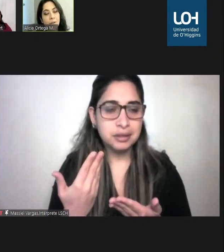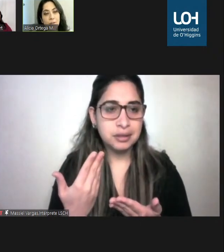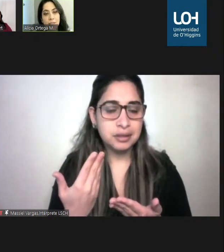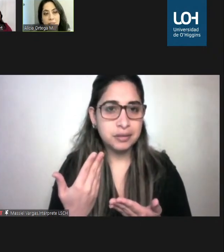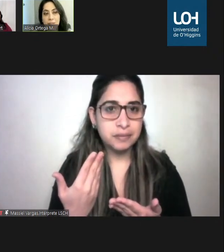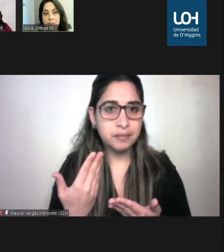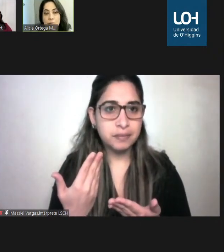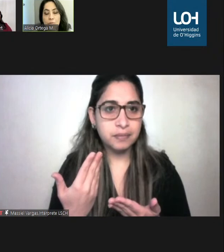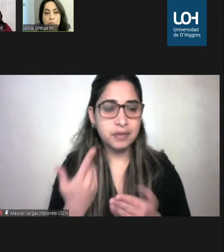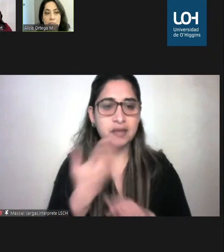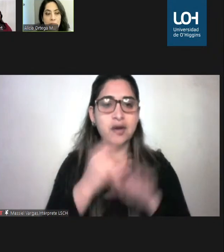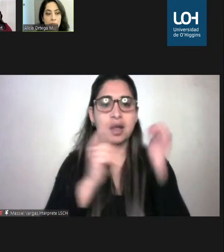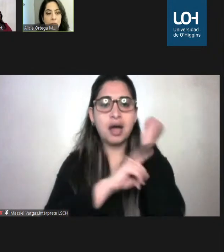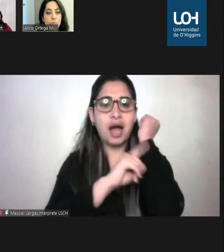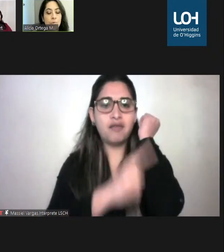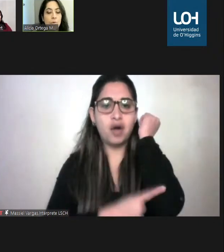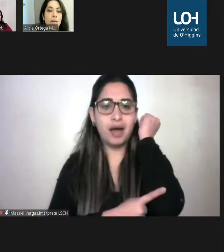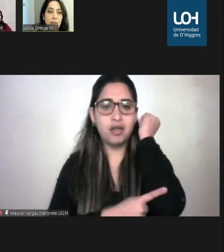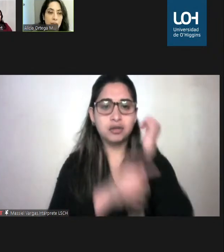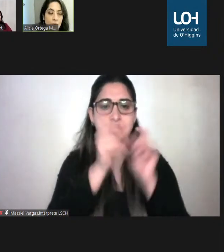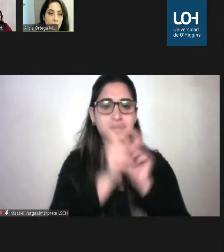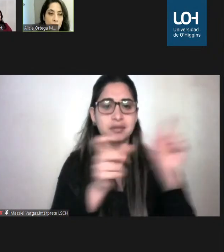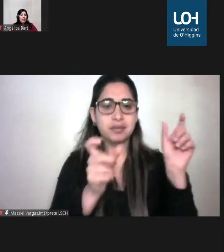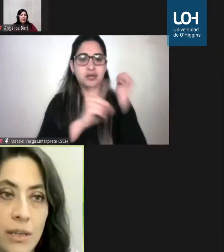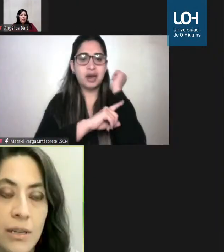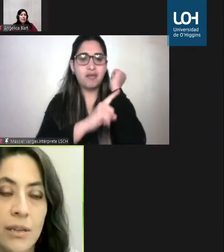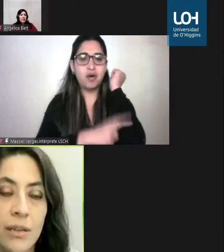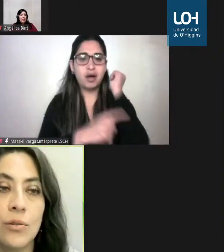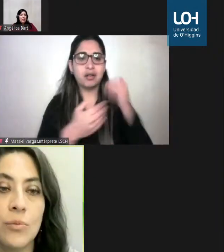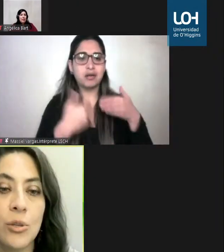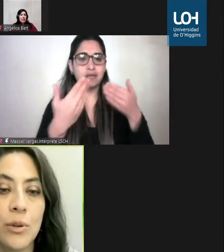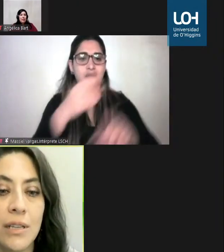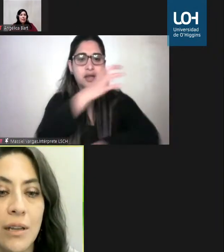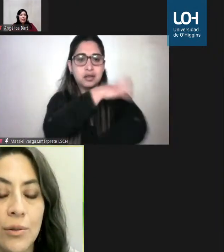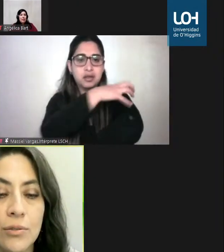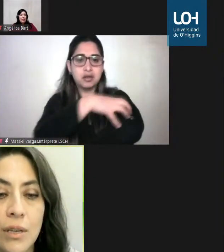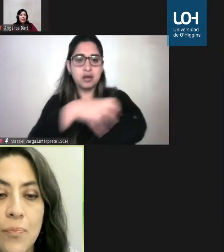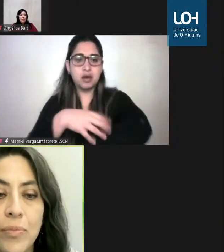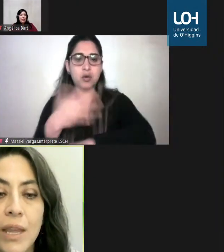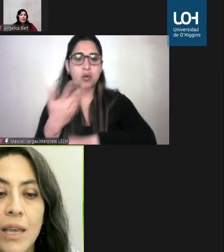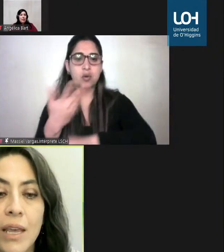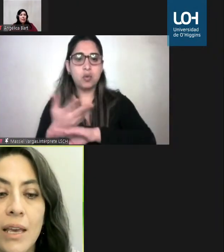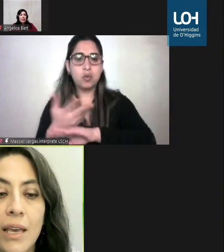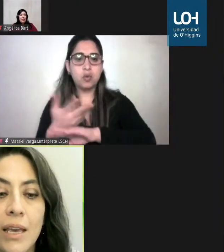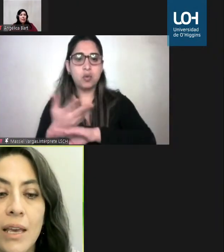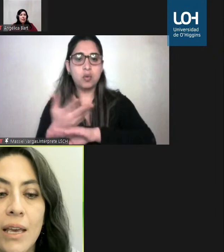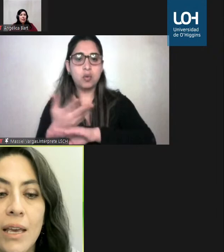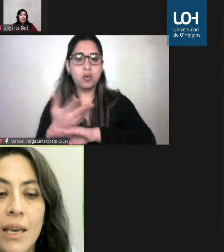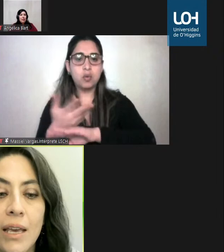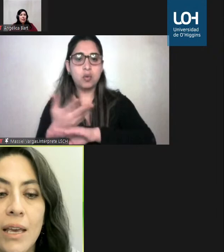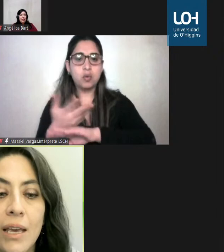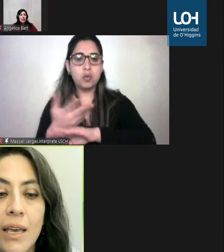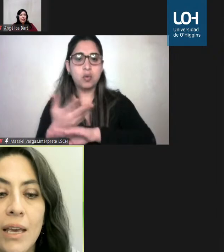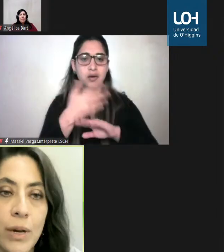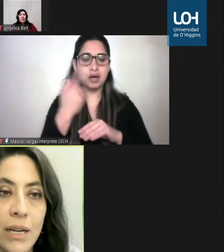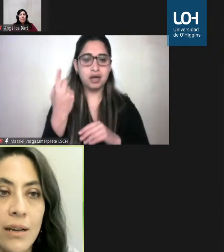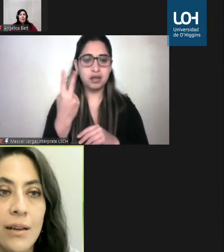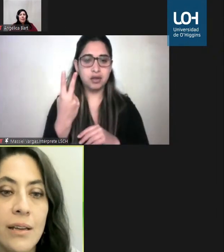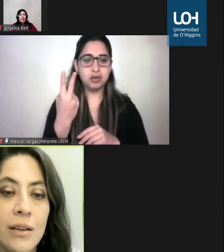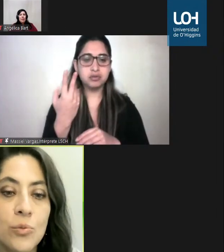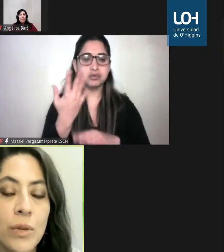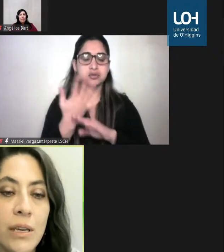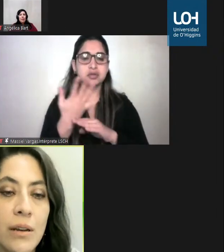abogados que están en todo Chile uno en cada región en la región metropolitana hay dos y que son